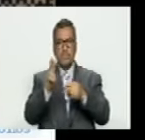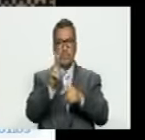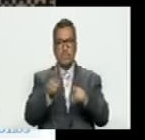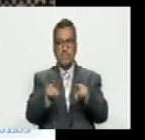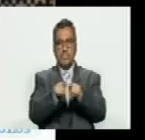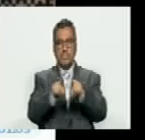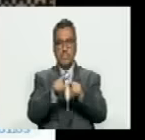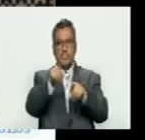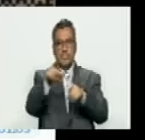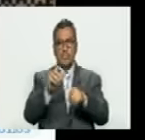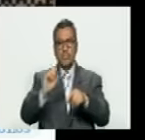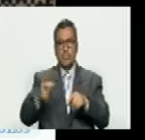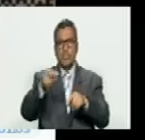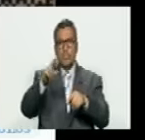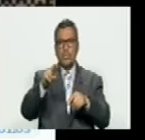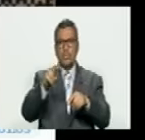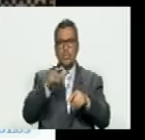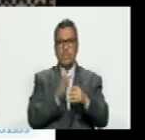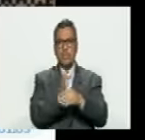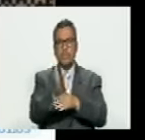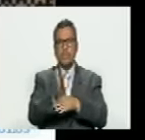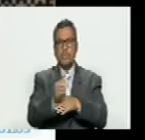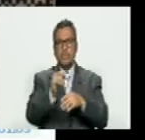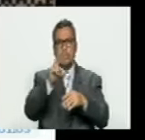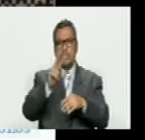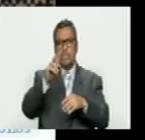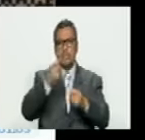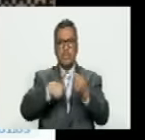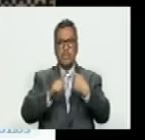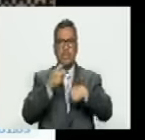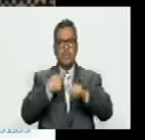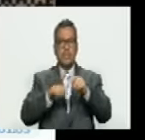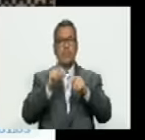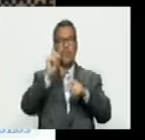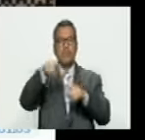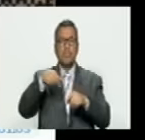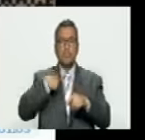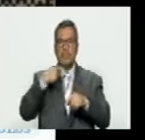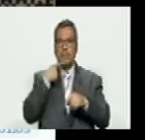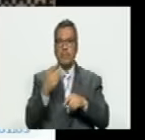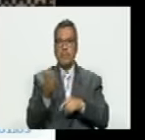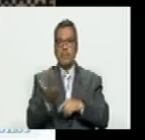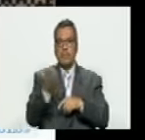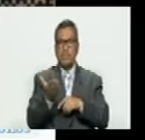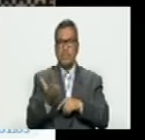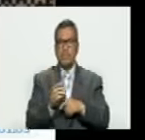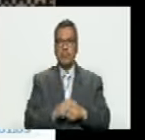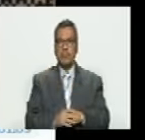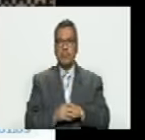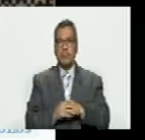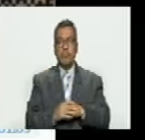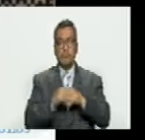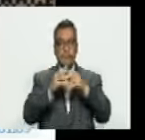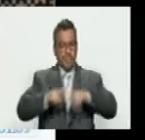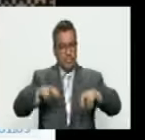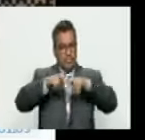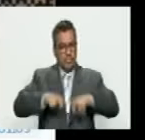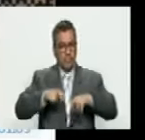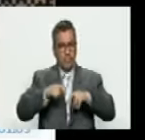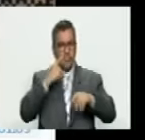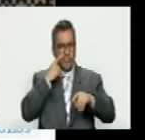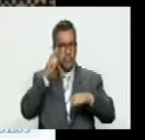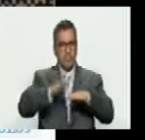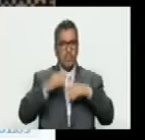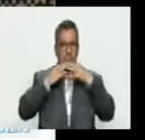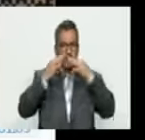hay códigos QR que direccionan a páginas de venta de productos y también dije que es importante se requiere un peritaje experto para identificar